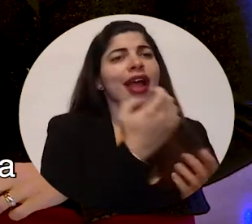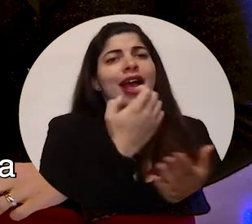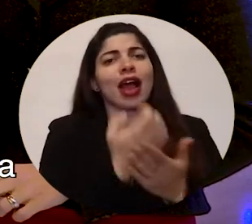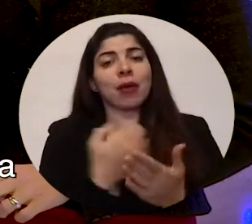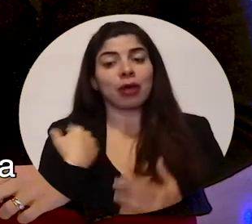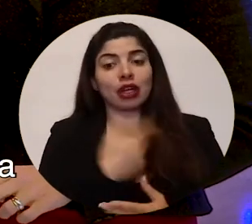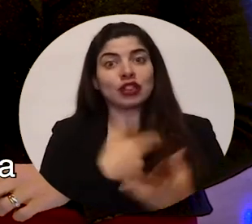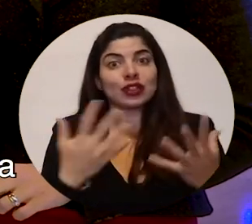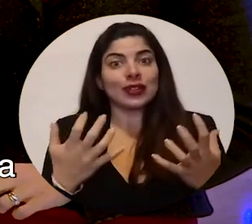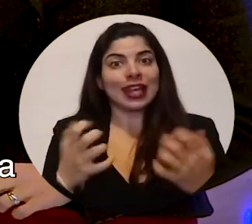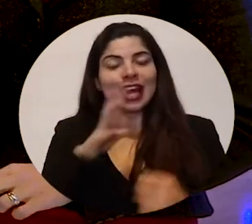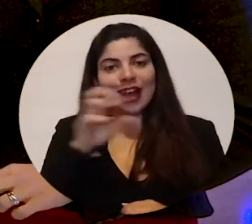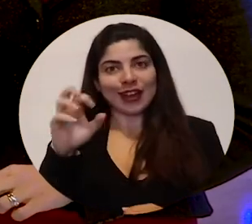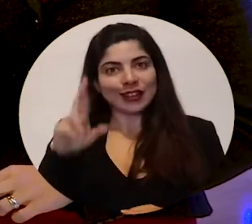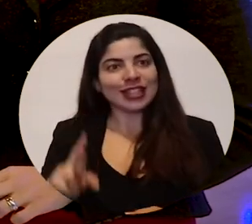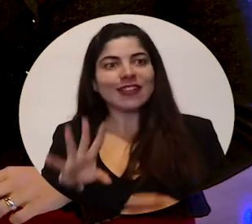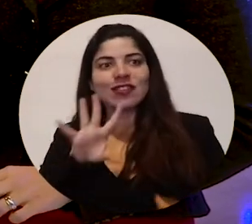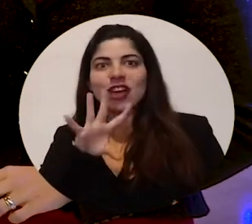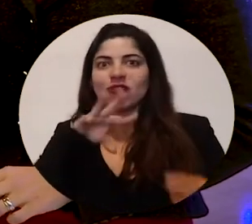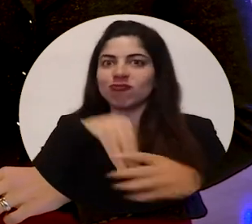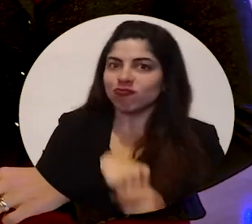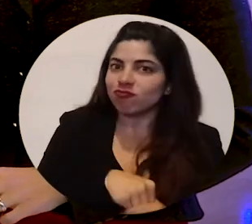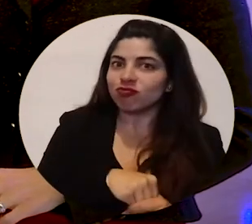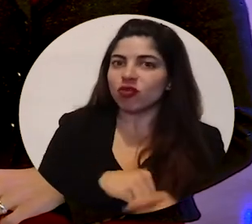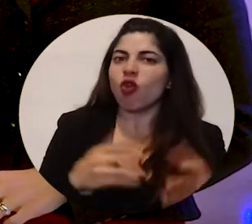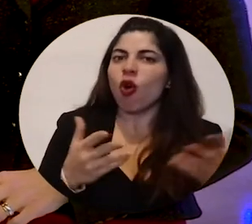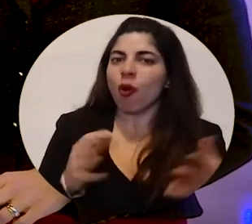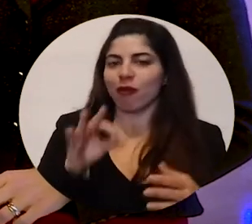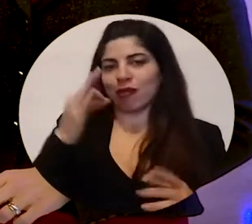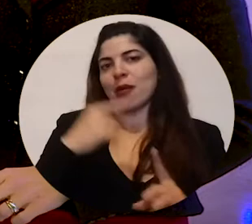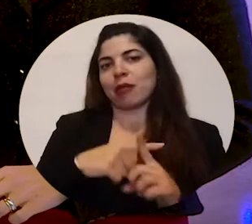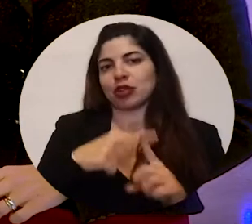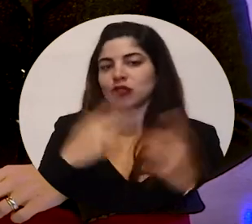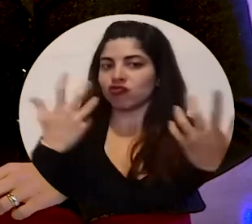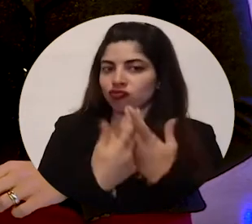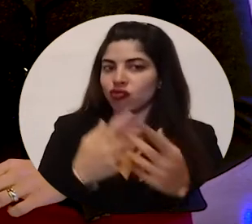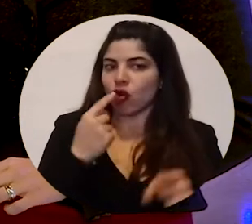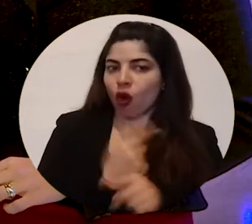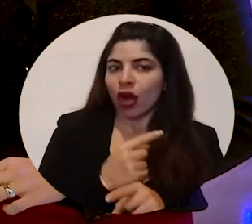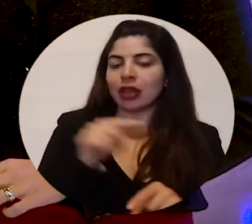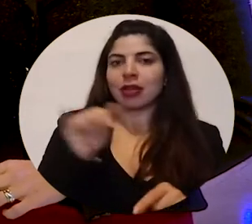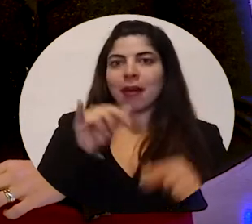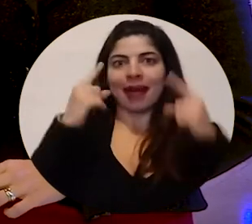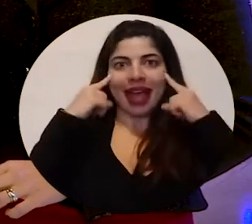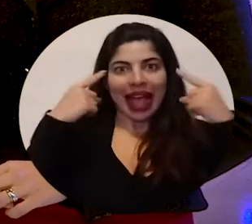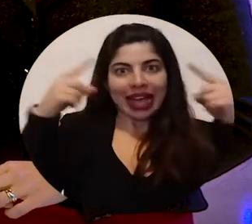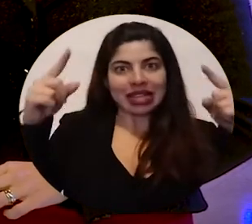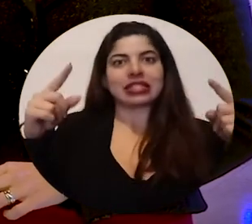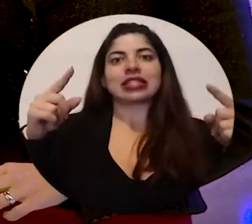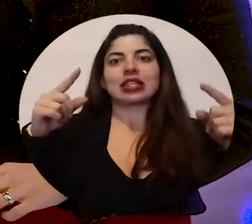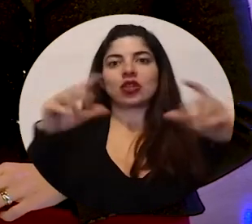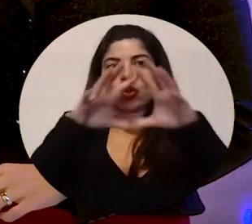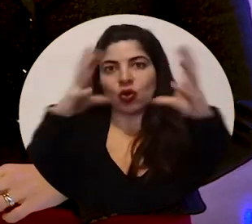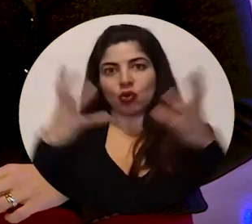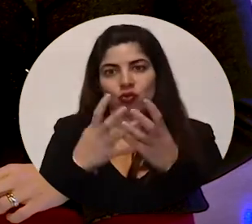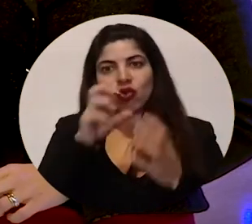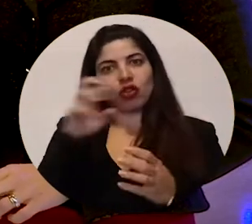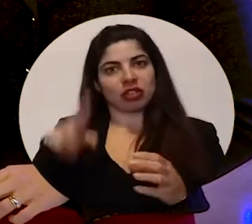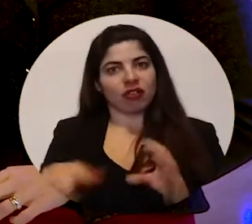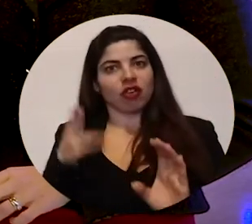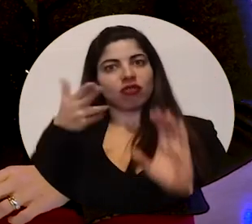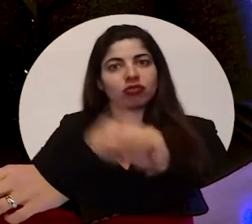y nosotros queremos que Costa Rica se inserte positivamente, adecuadamente y exitosamente en este mundo y que los